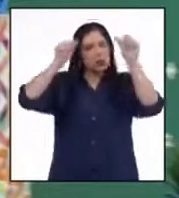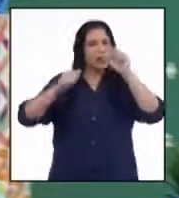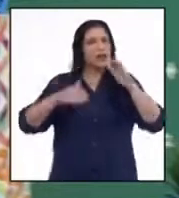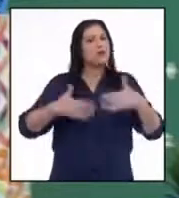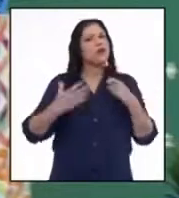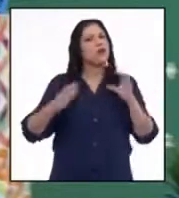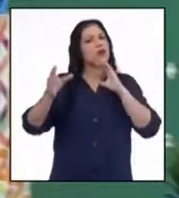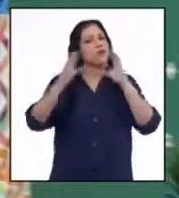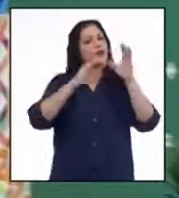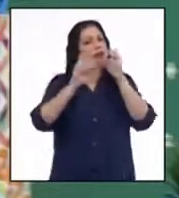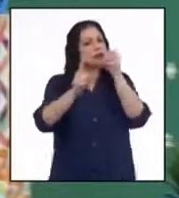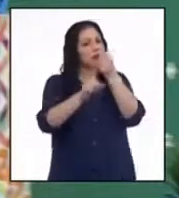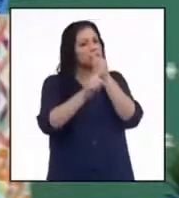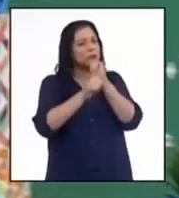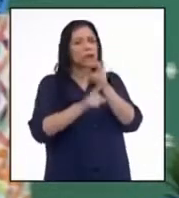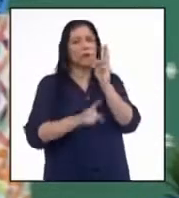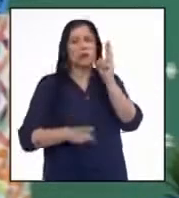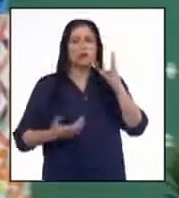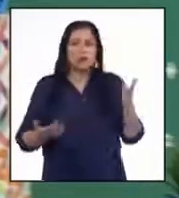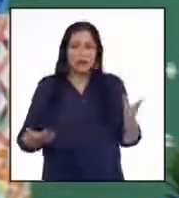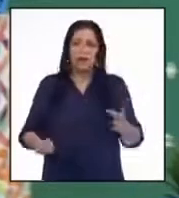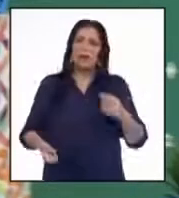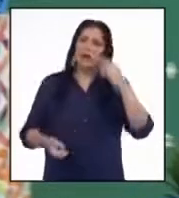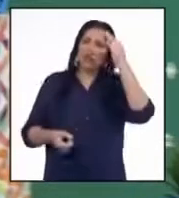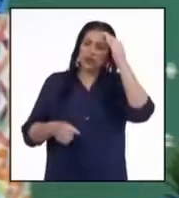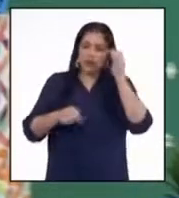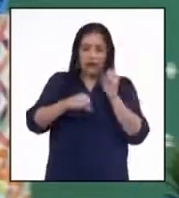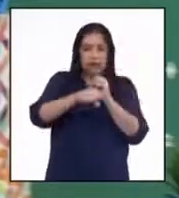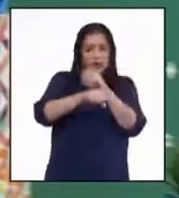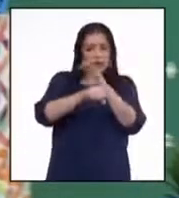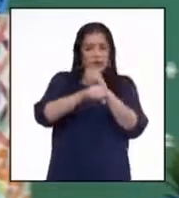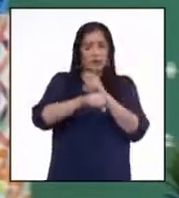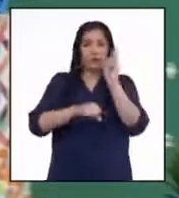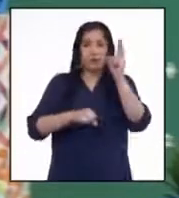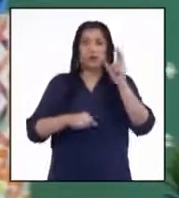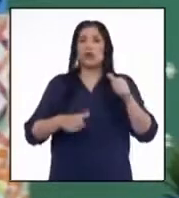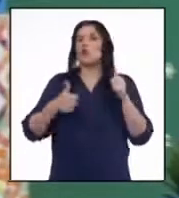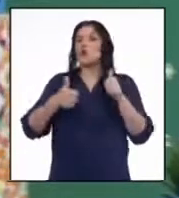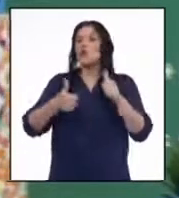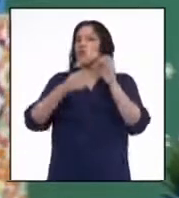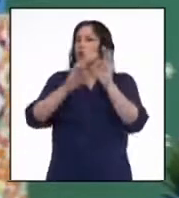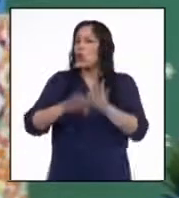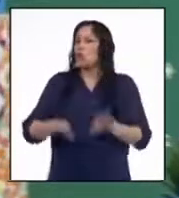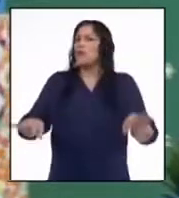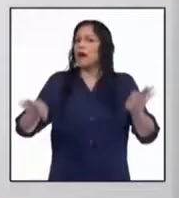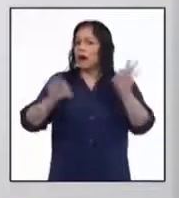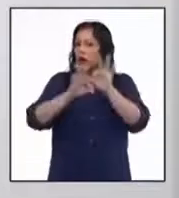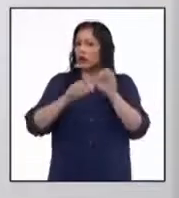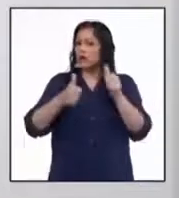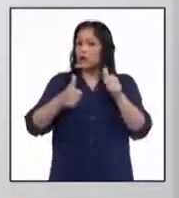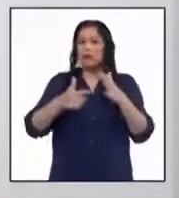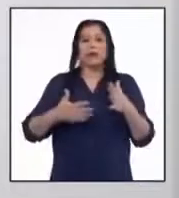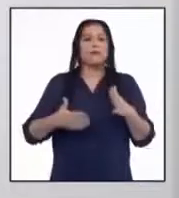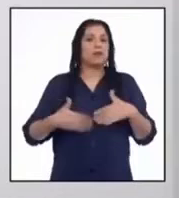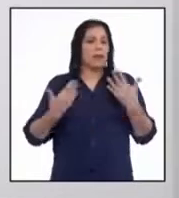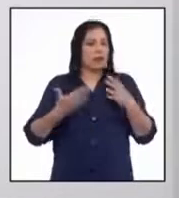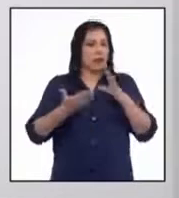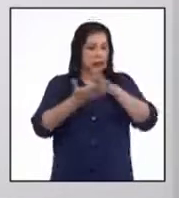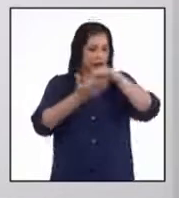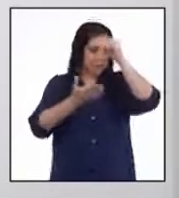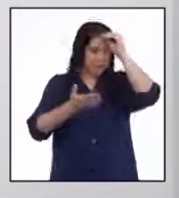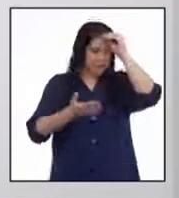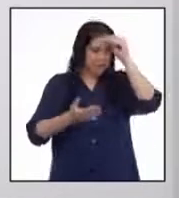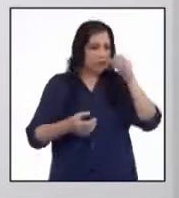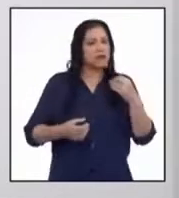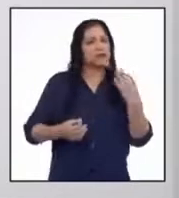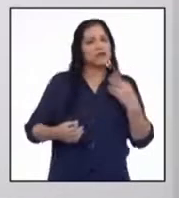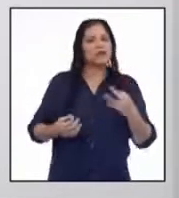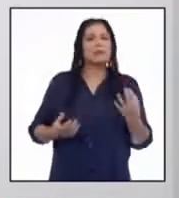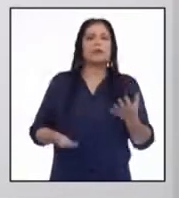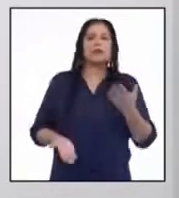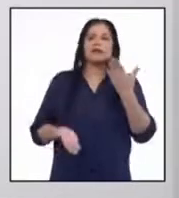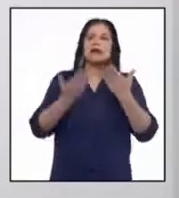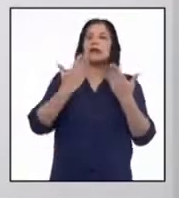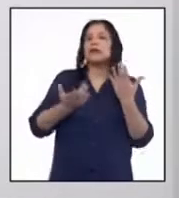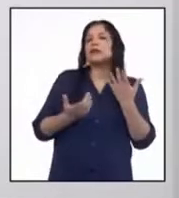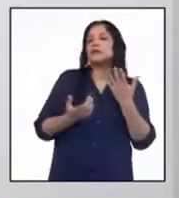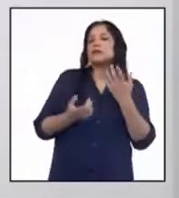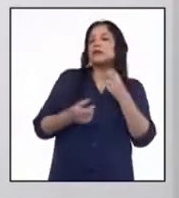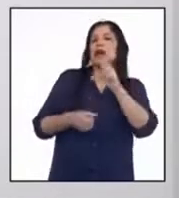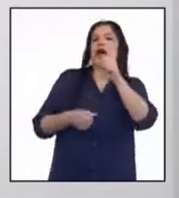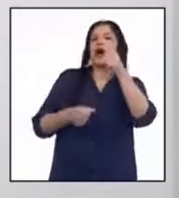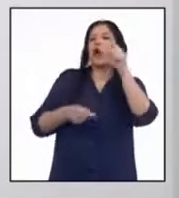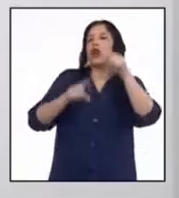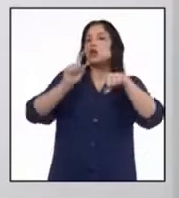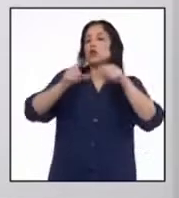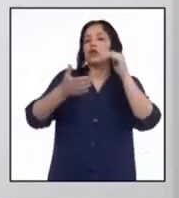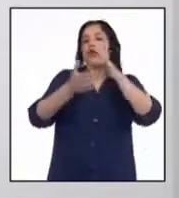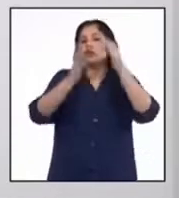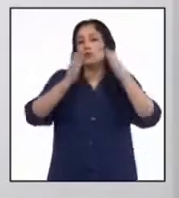en comunicarse con sus profesores. Sé que la orientación de ellos es muy valiosa para nuestra formación. Como siempre, desearía saber si tienen de